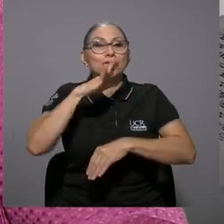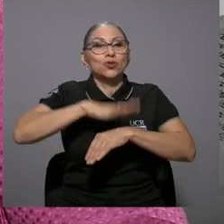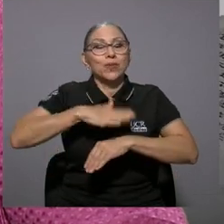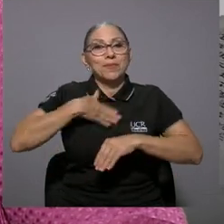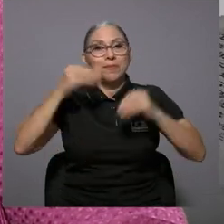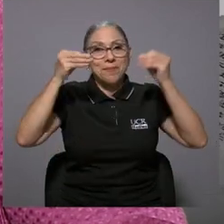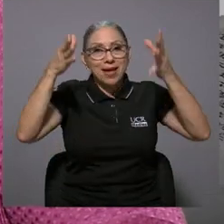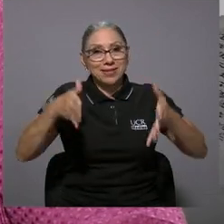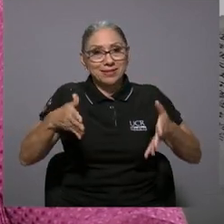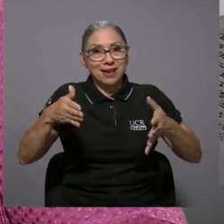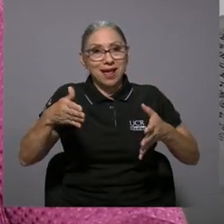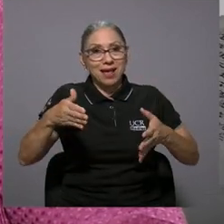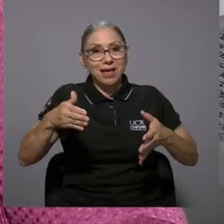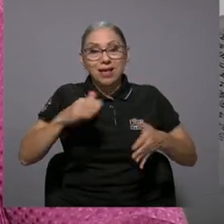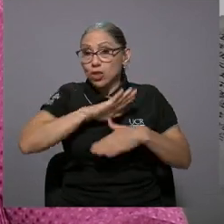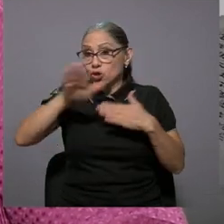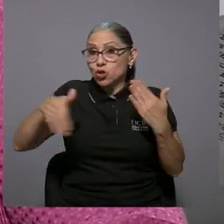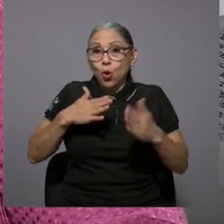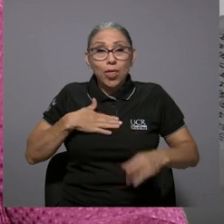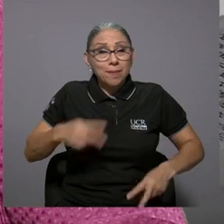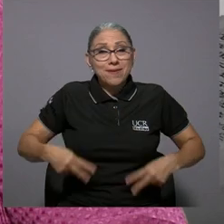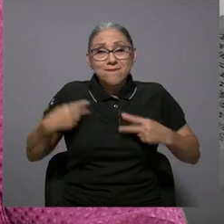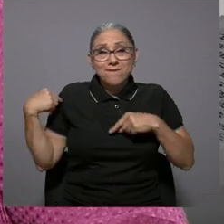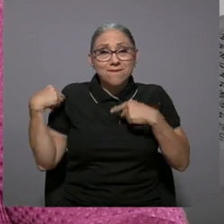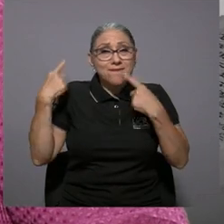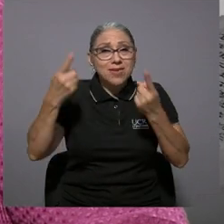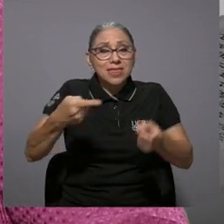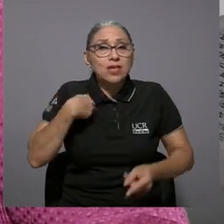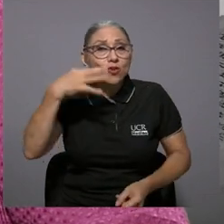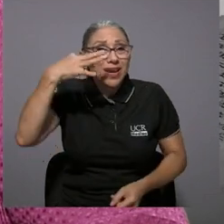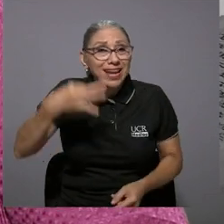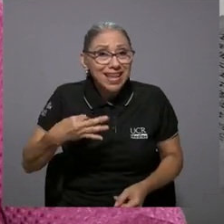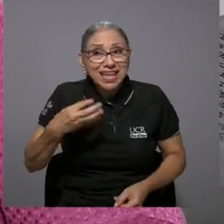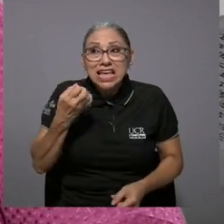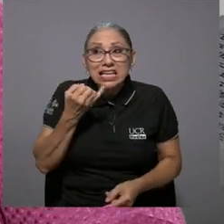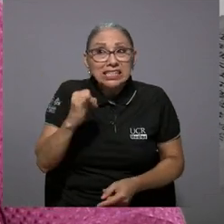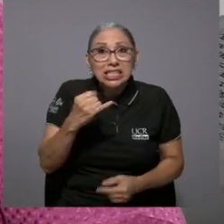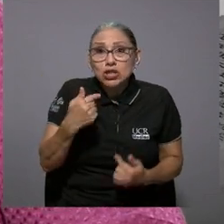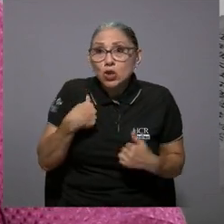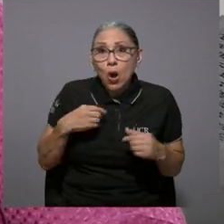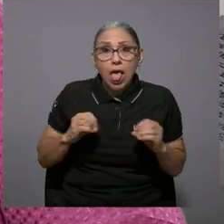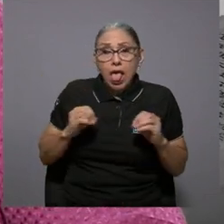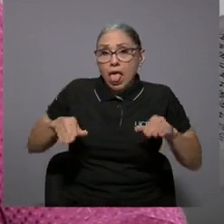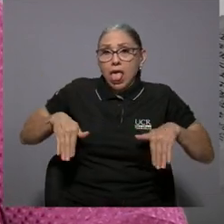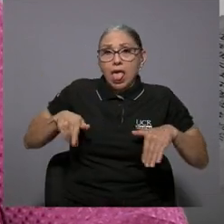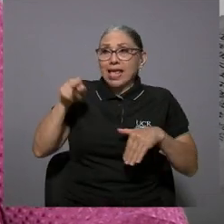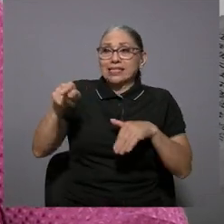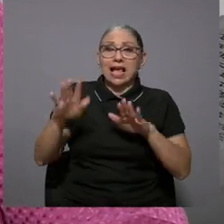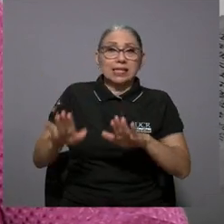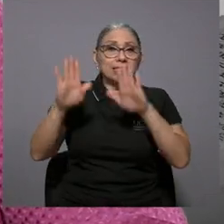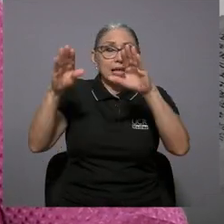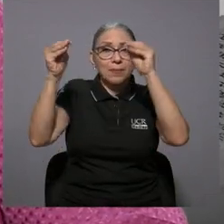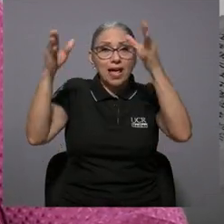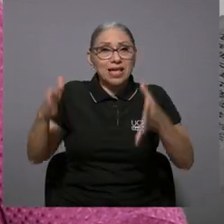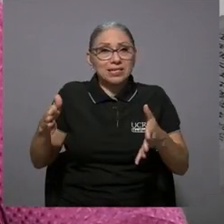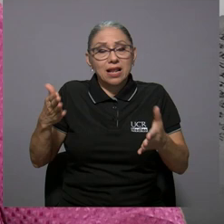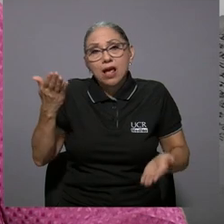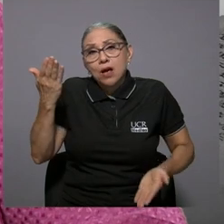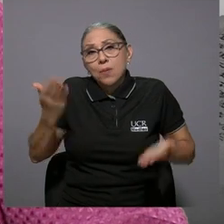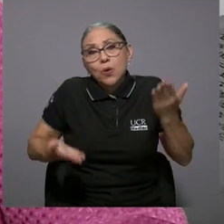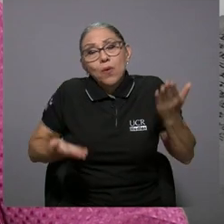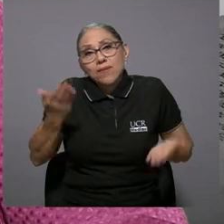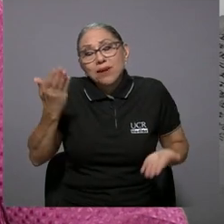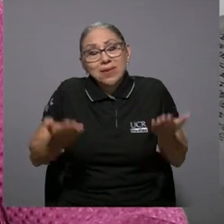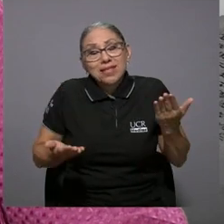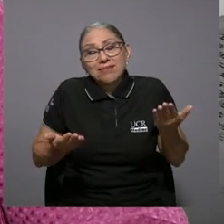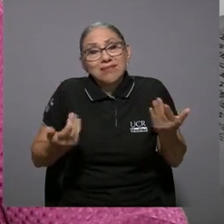magón la mencioné porque siento y toda la vida lo he creído que si yo no hubiera tenido esa maravillosa